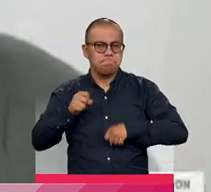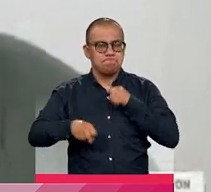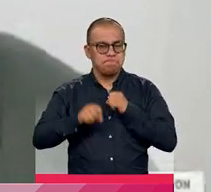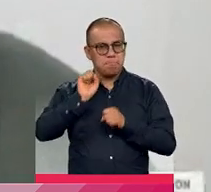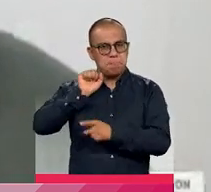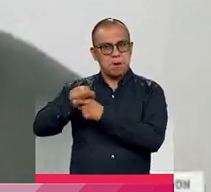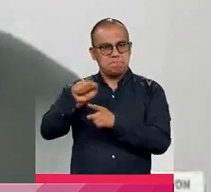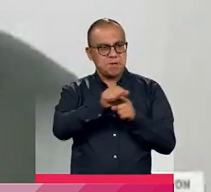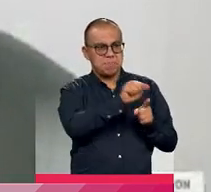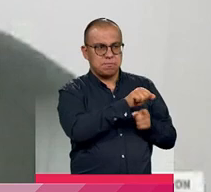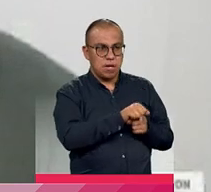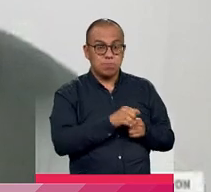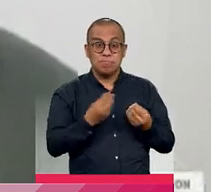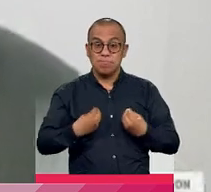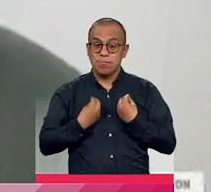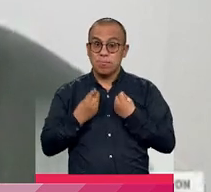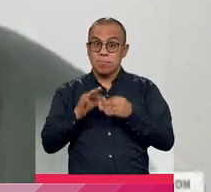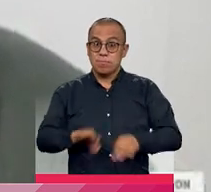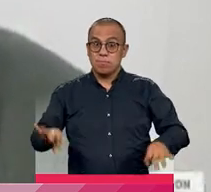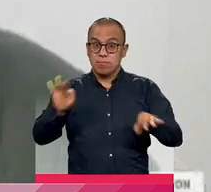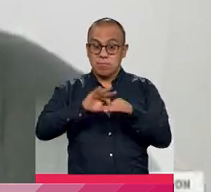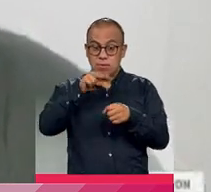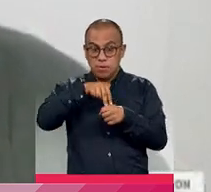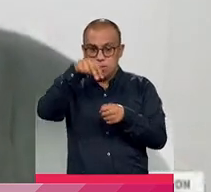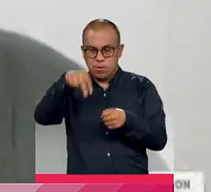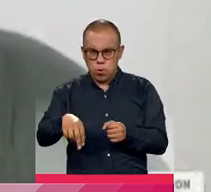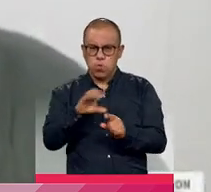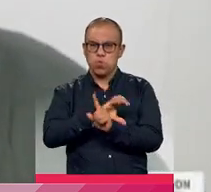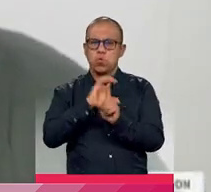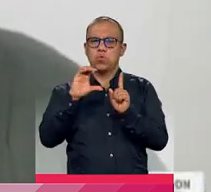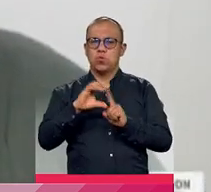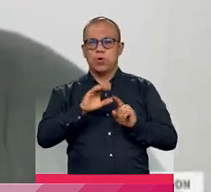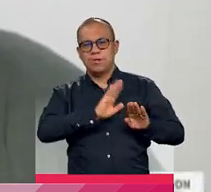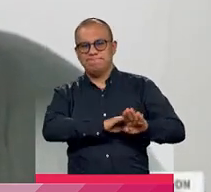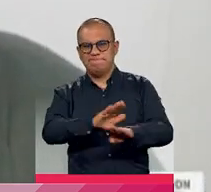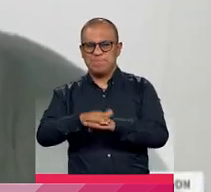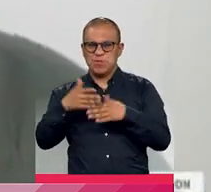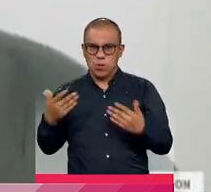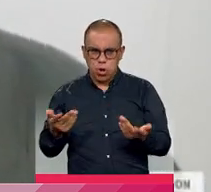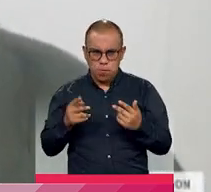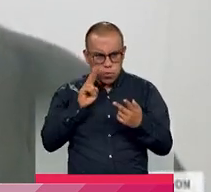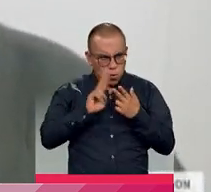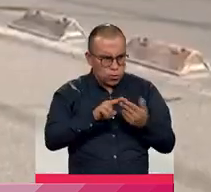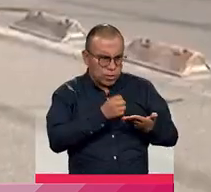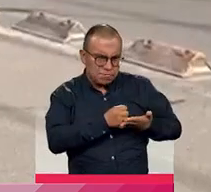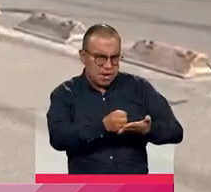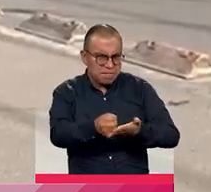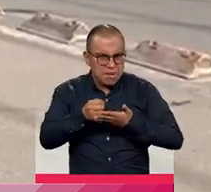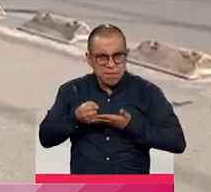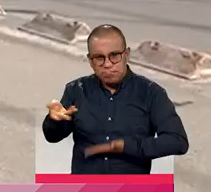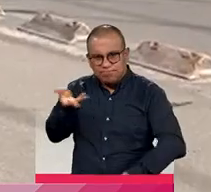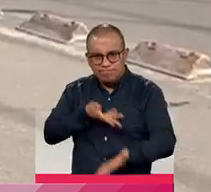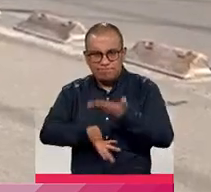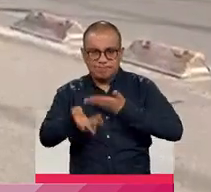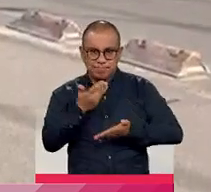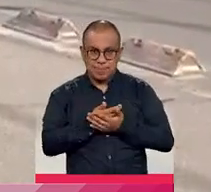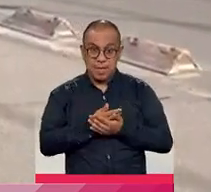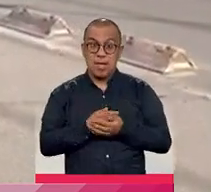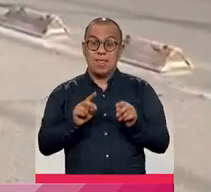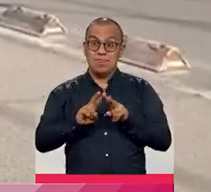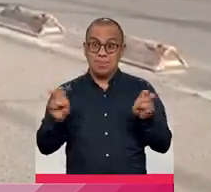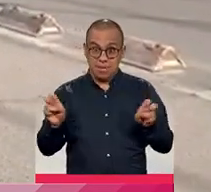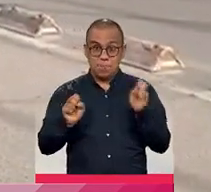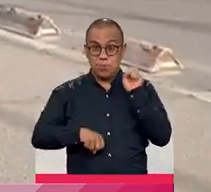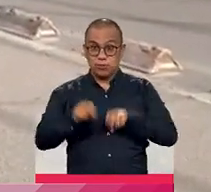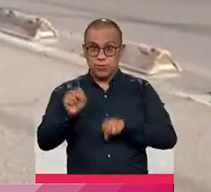más importante es que como ciudadanos nos concienticemos de nuestra cultura, un llamado a la solidaridad como ciudadanos de la capital. La ciclorruta temporal que